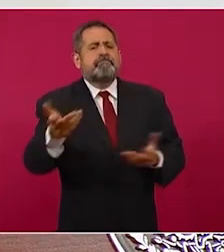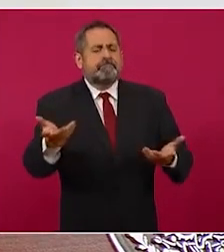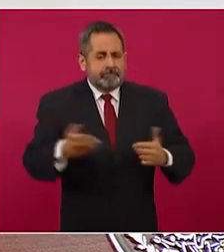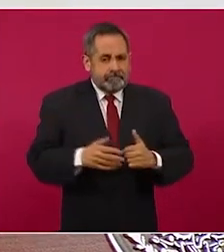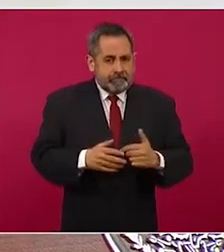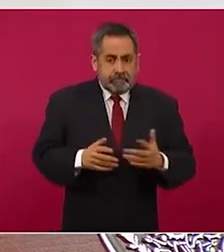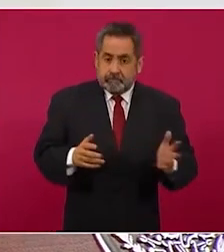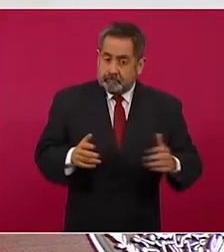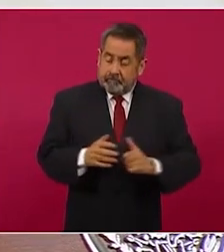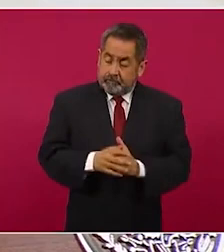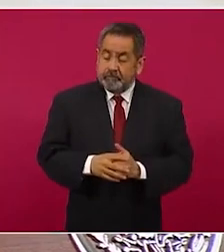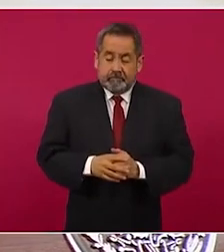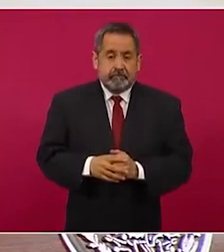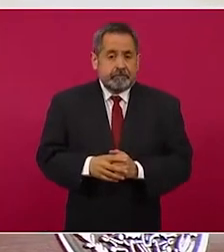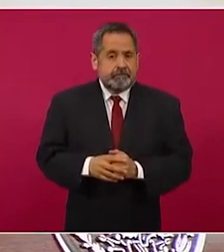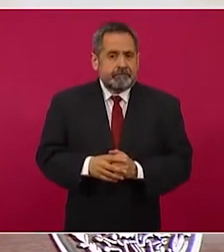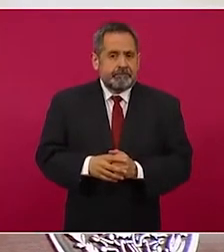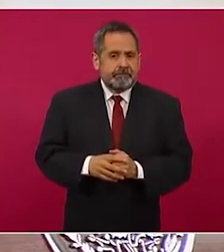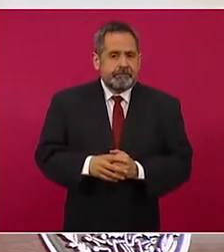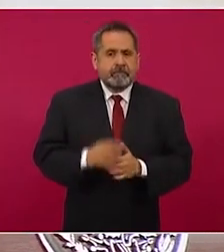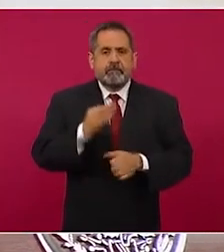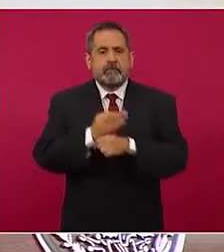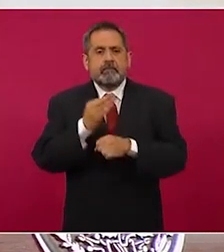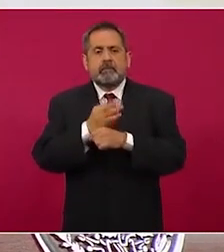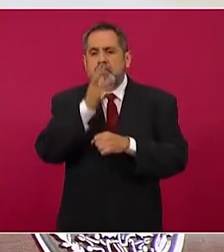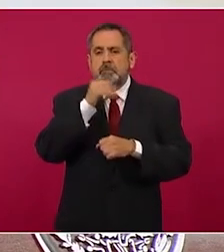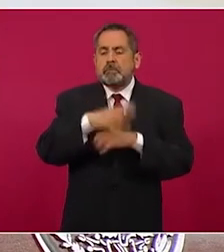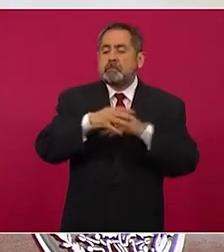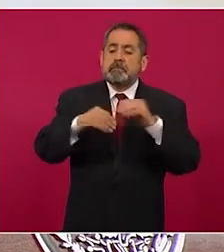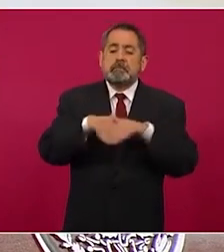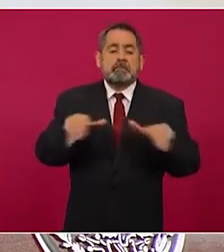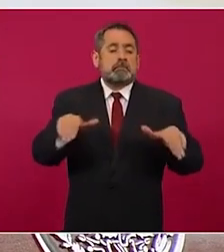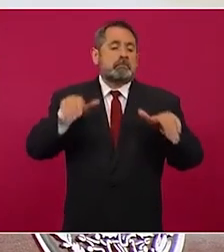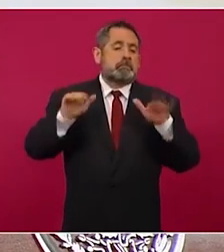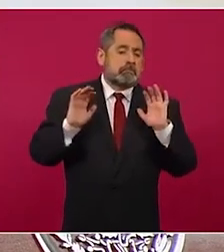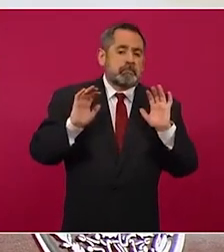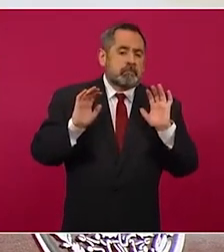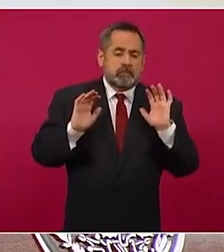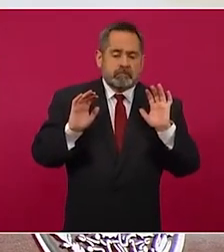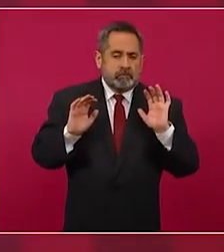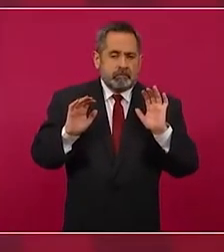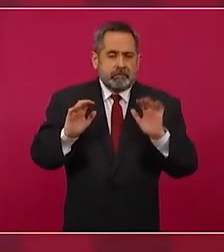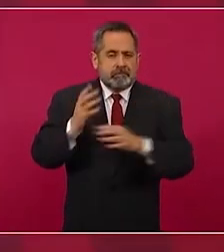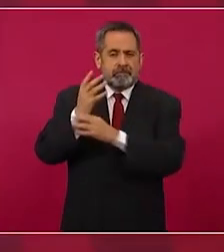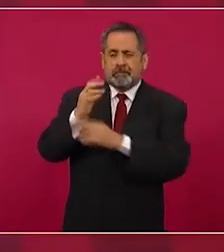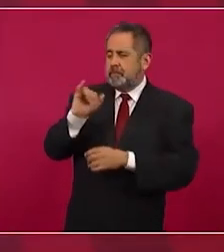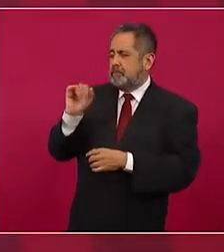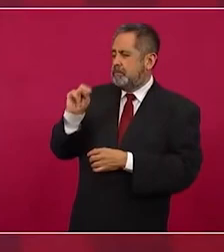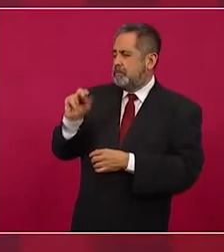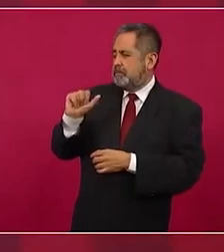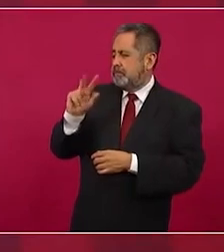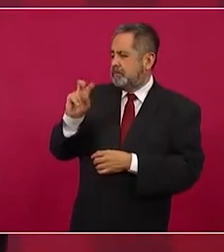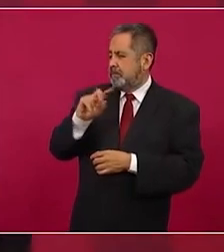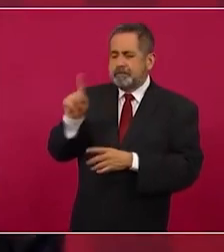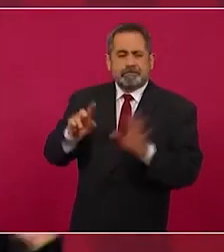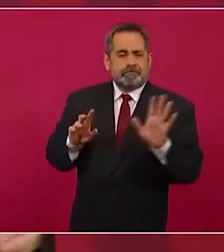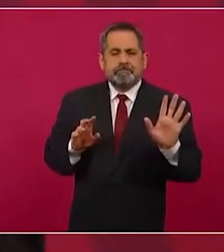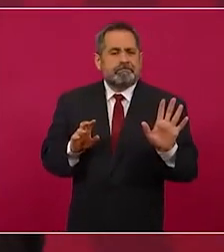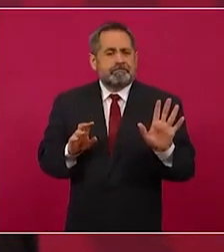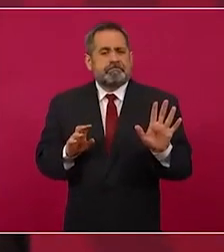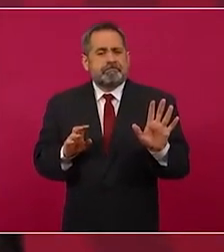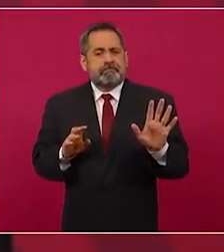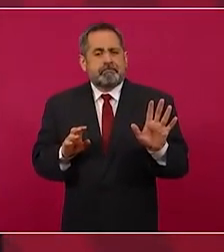para dónde hacerse. Como decía Juan Álvarez, esta hincheta está